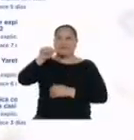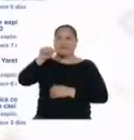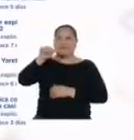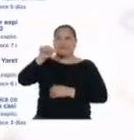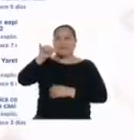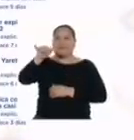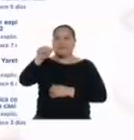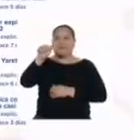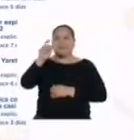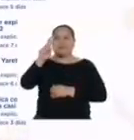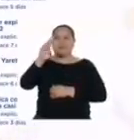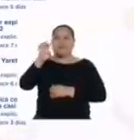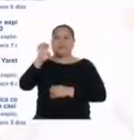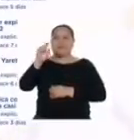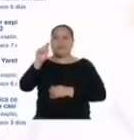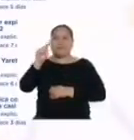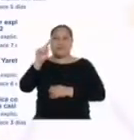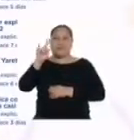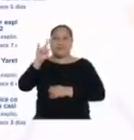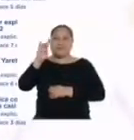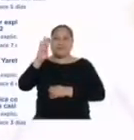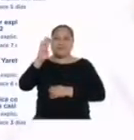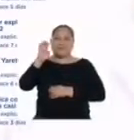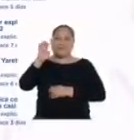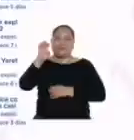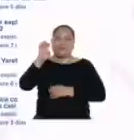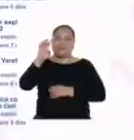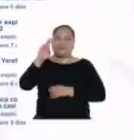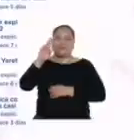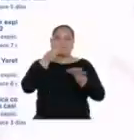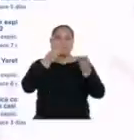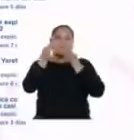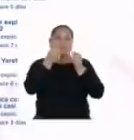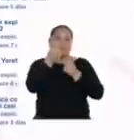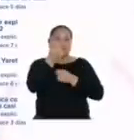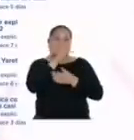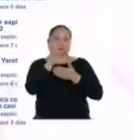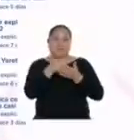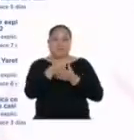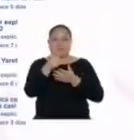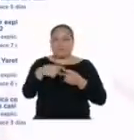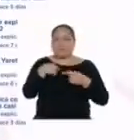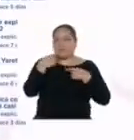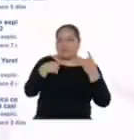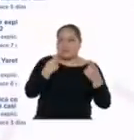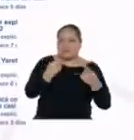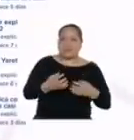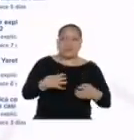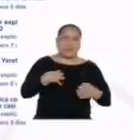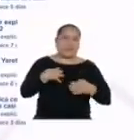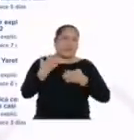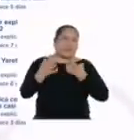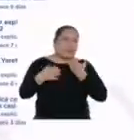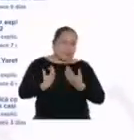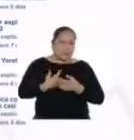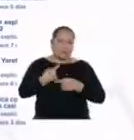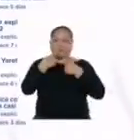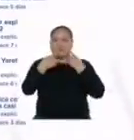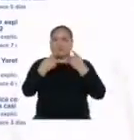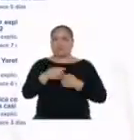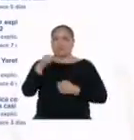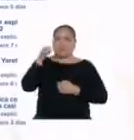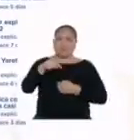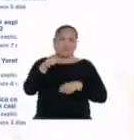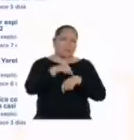explica casi todo. Un espacio donde puedes comentar, quejarte y preguntar. Este es el lugar perfecto para